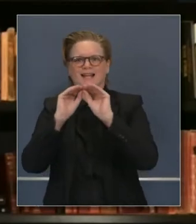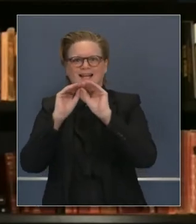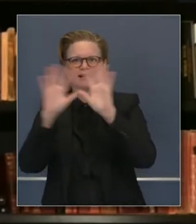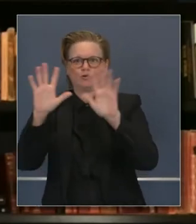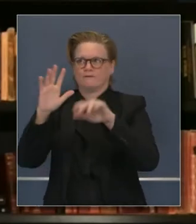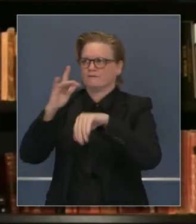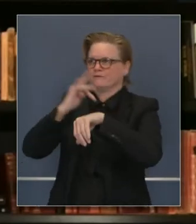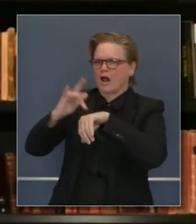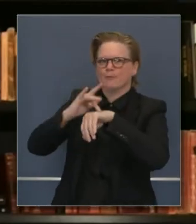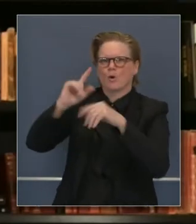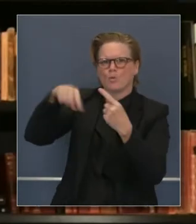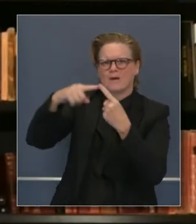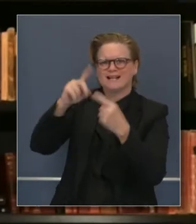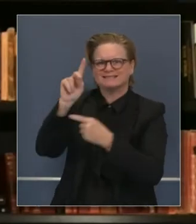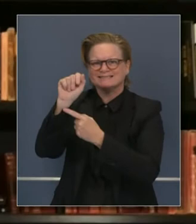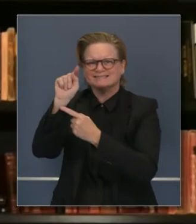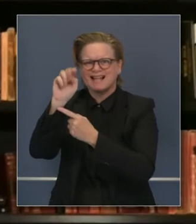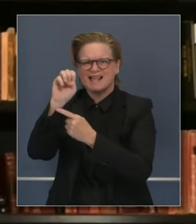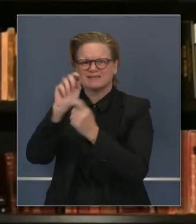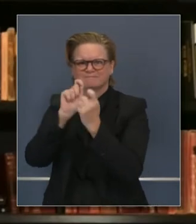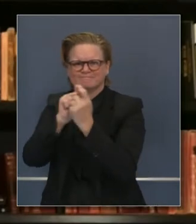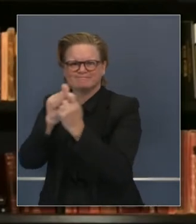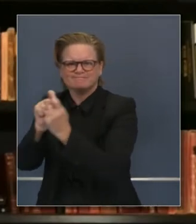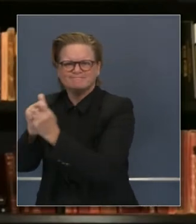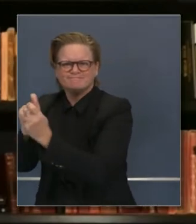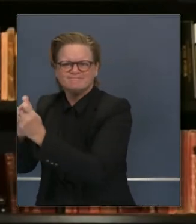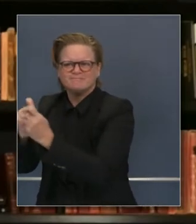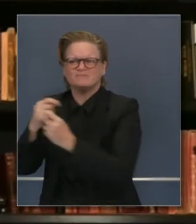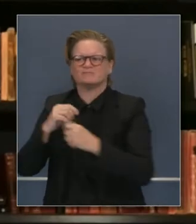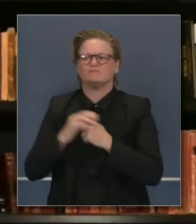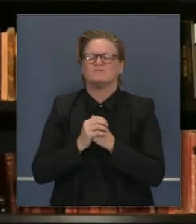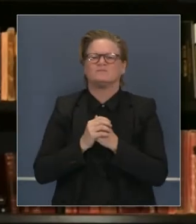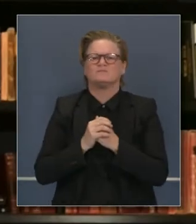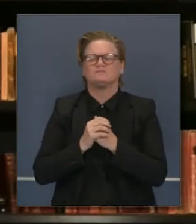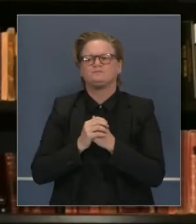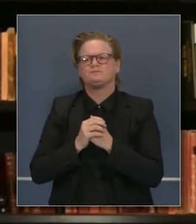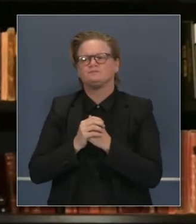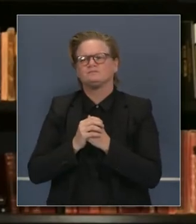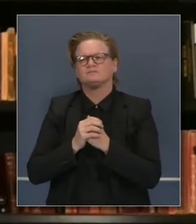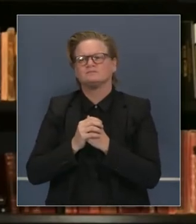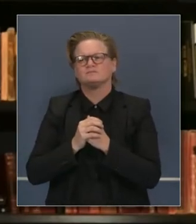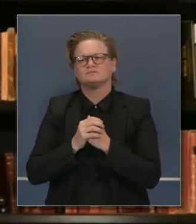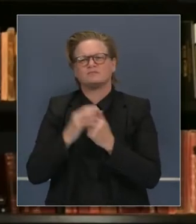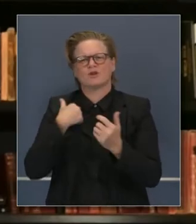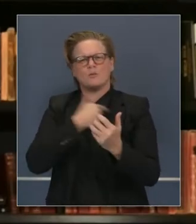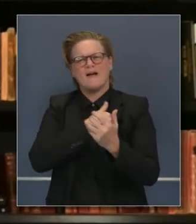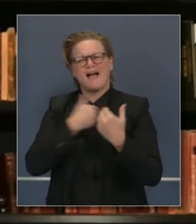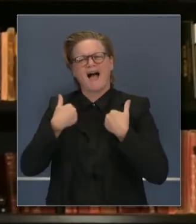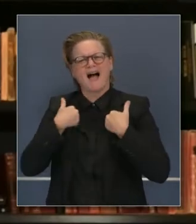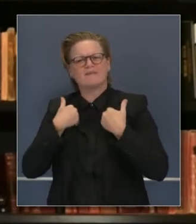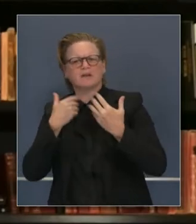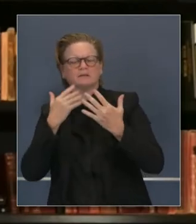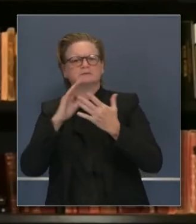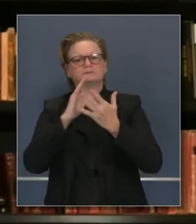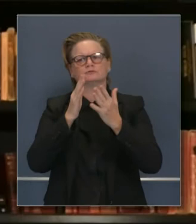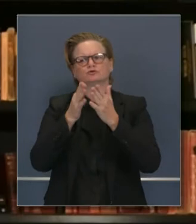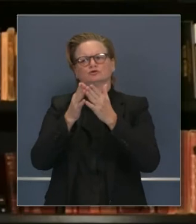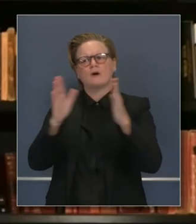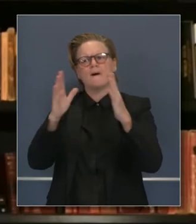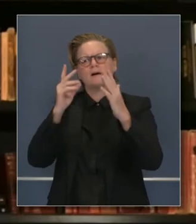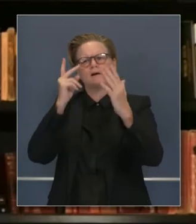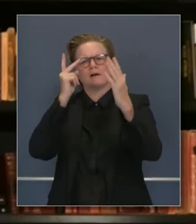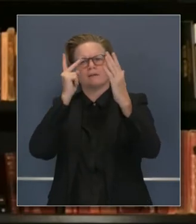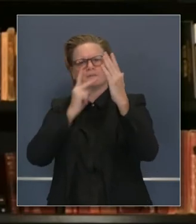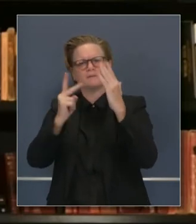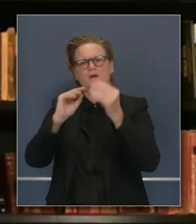claridad sobre la distribución de sus dosis. En el pasado hemos tenido cifras para trabajar proporcionadas por